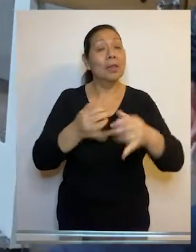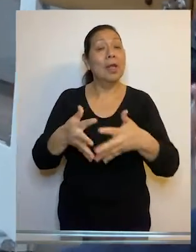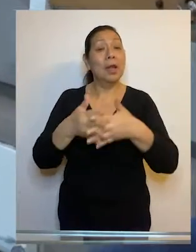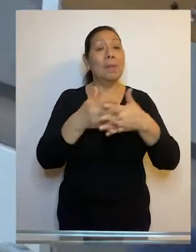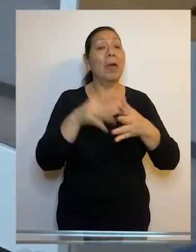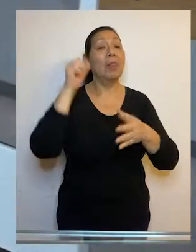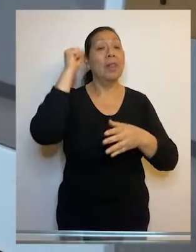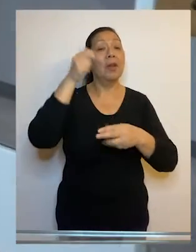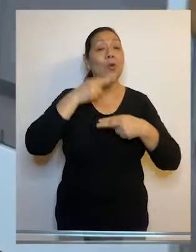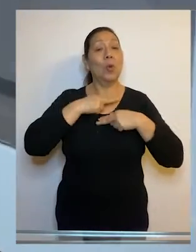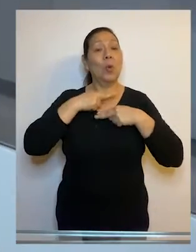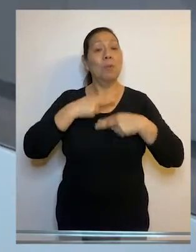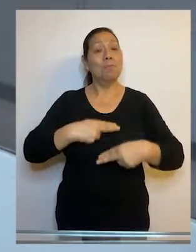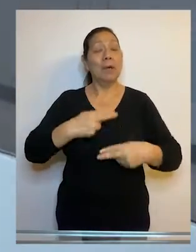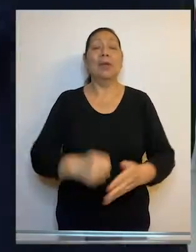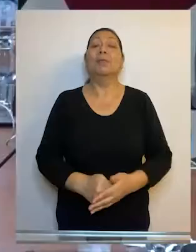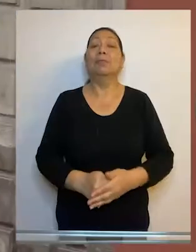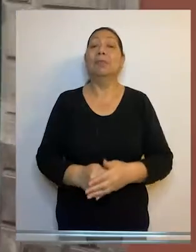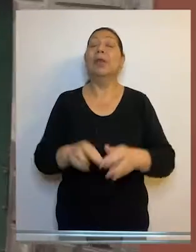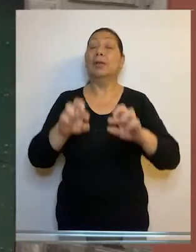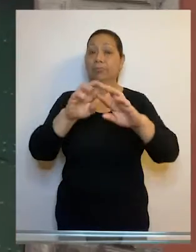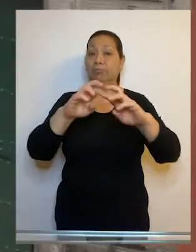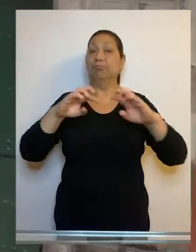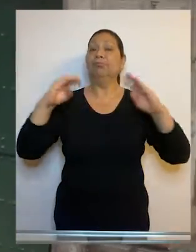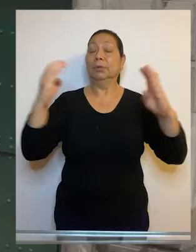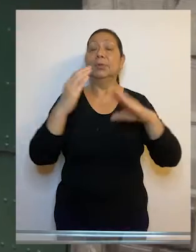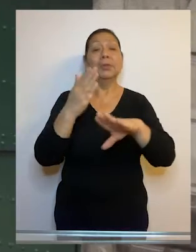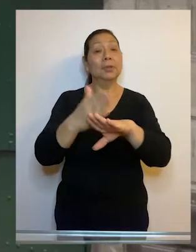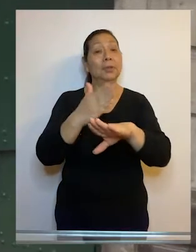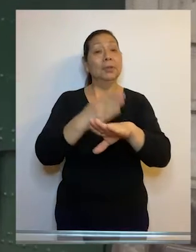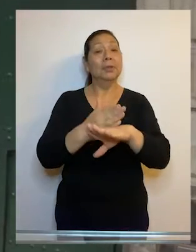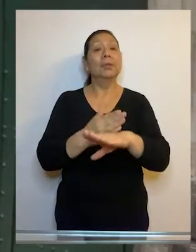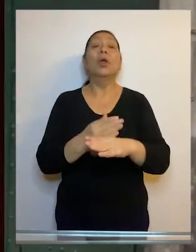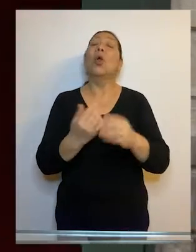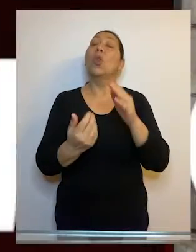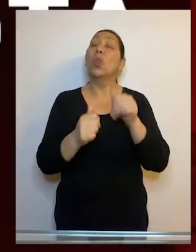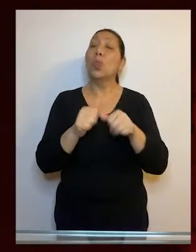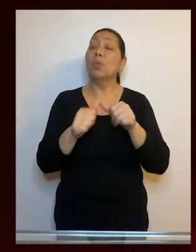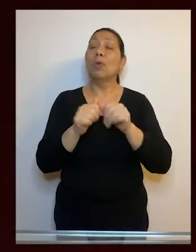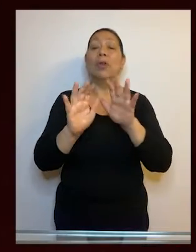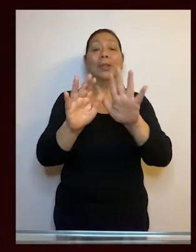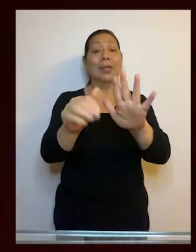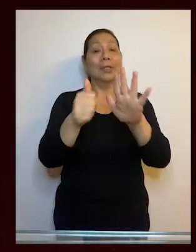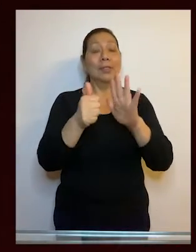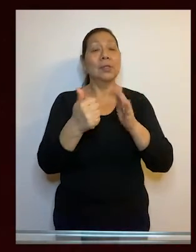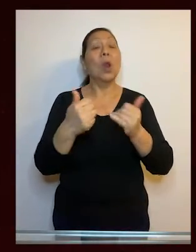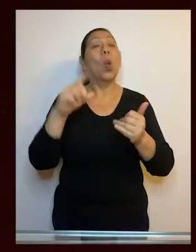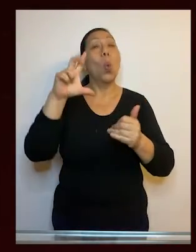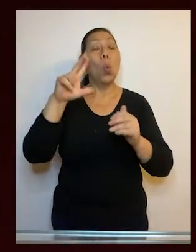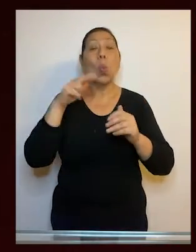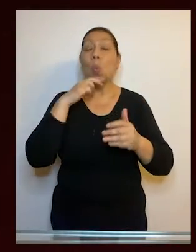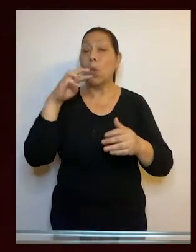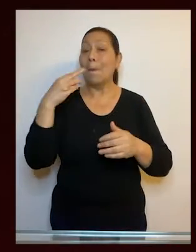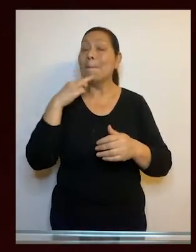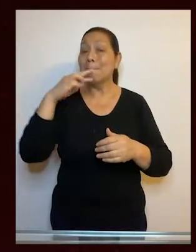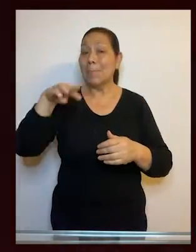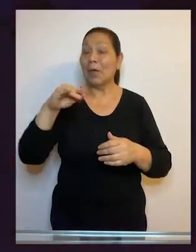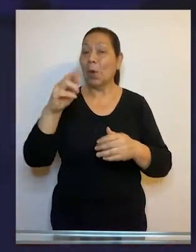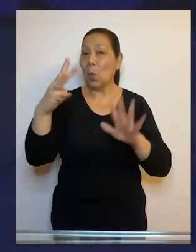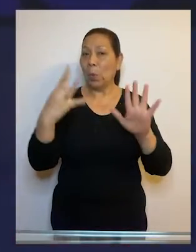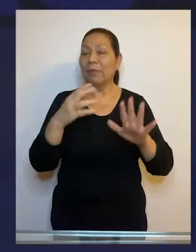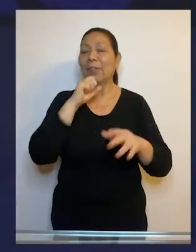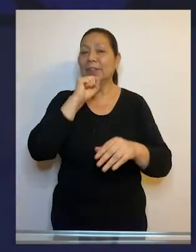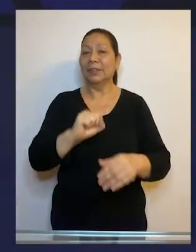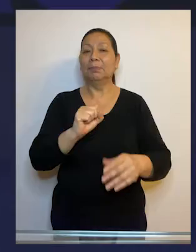Interamericana de Derechos Humanos. Pleno del TC desarrollará décima sexta audiencia pública este 9 de diciembre.